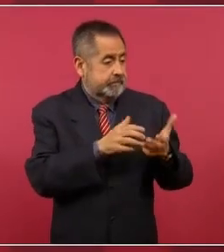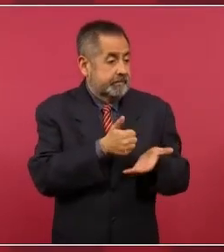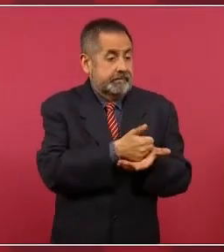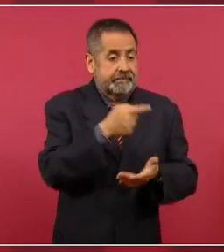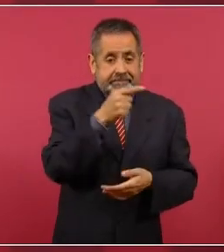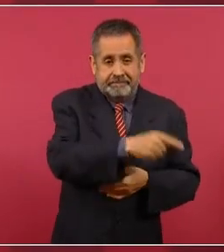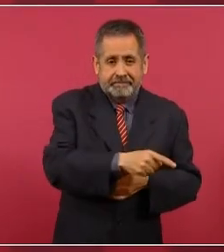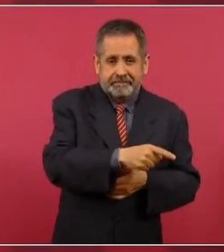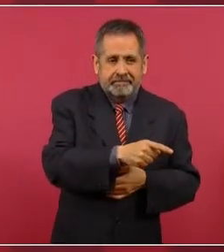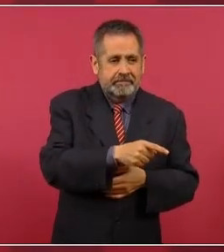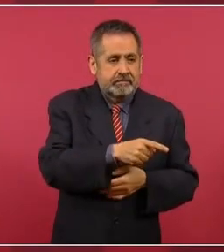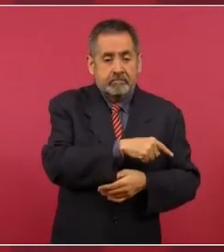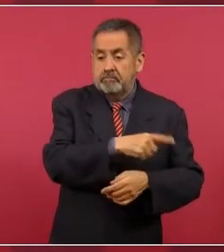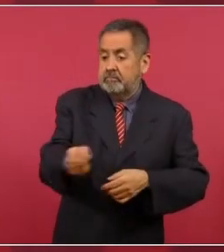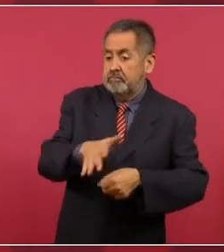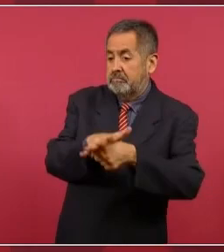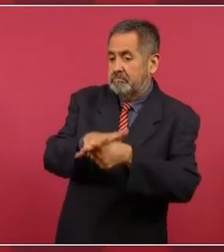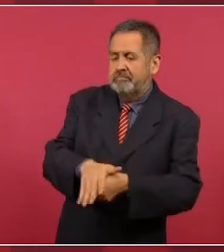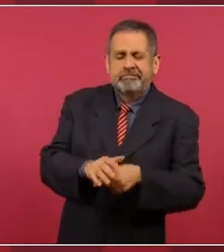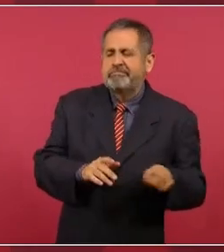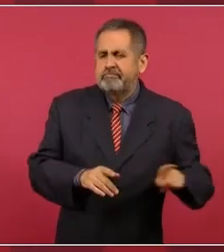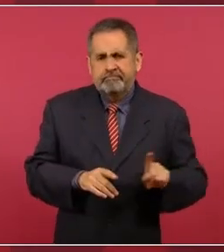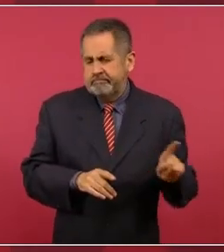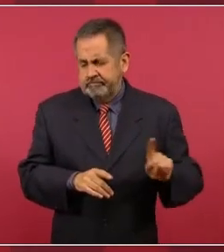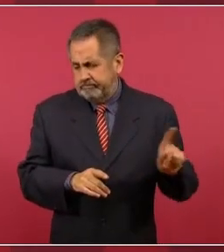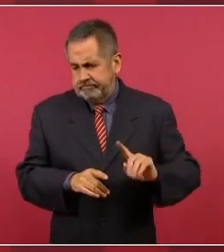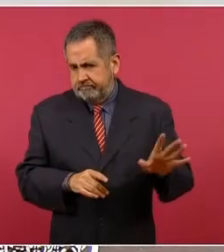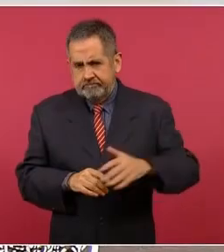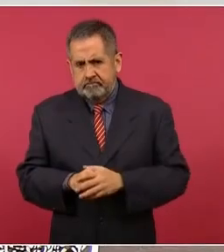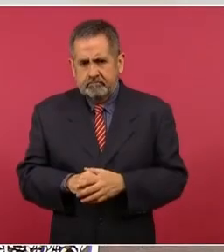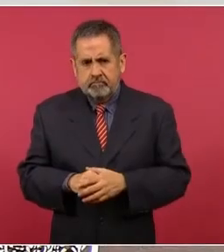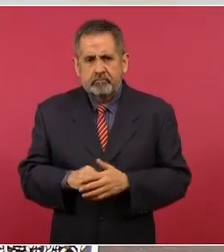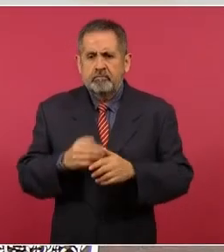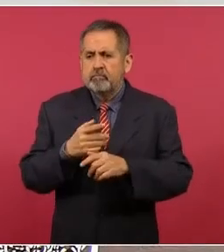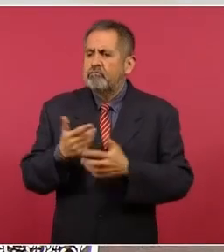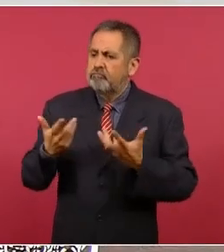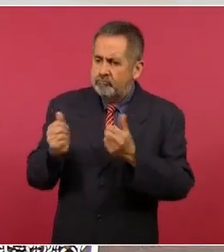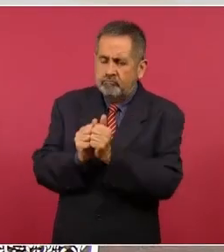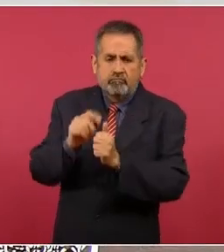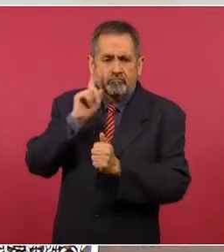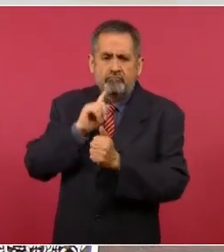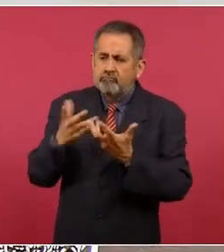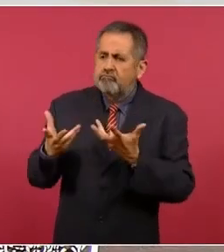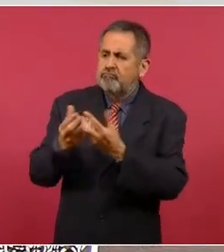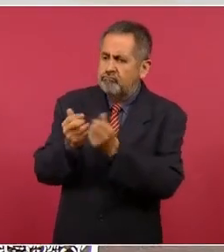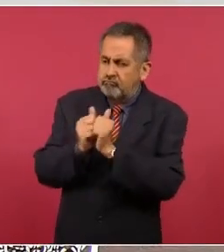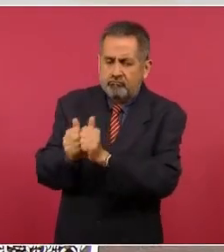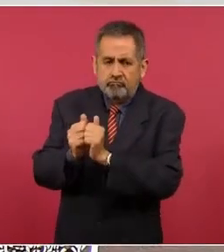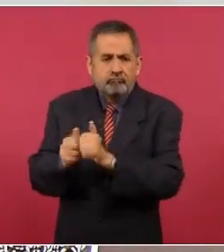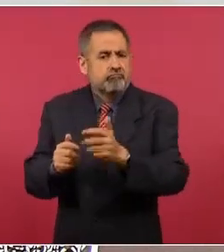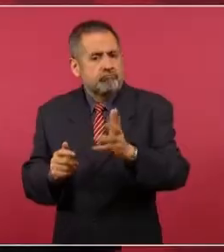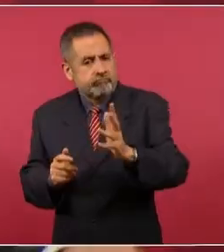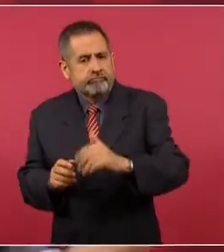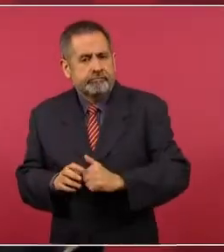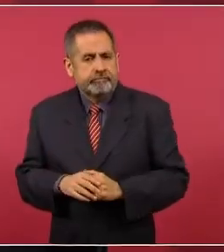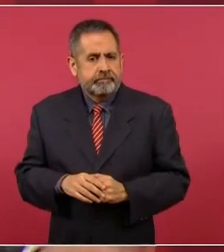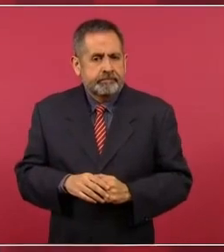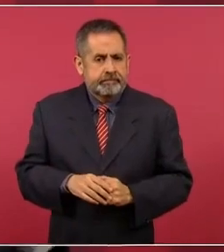de represores y estamos con las mujeres. Nada más